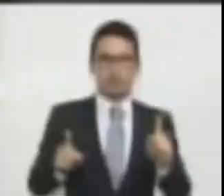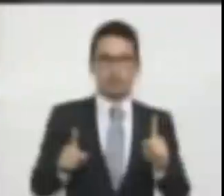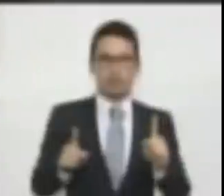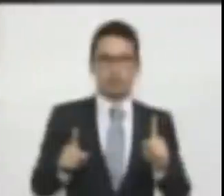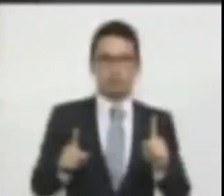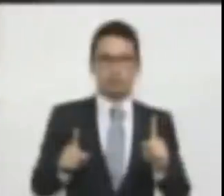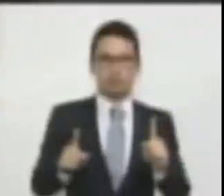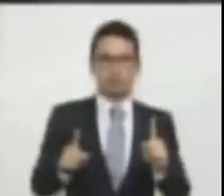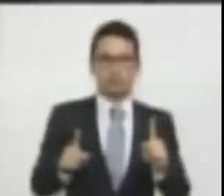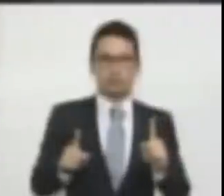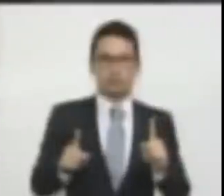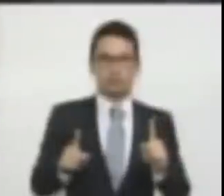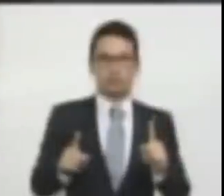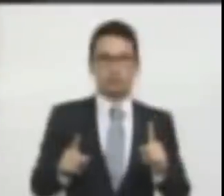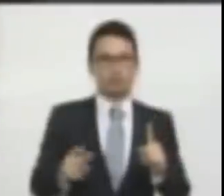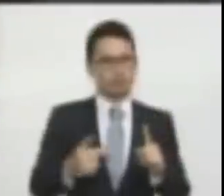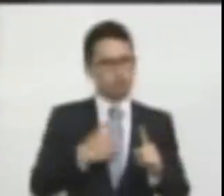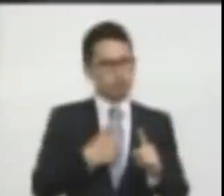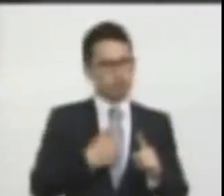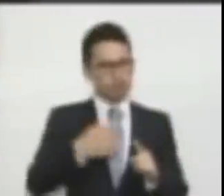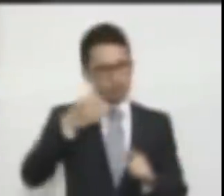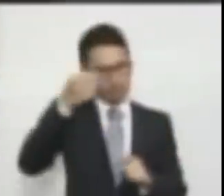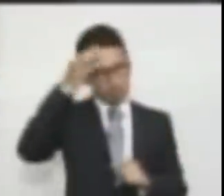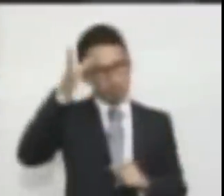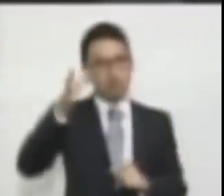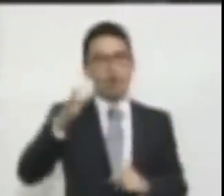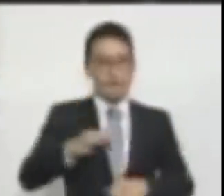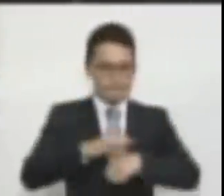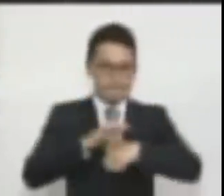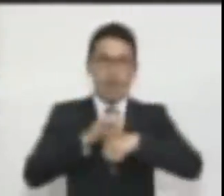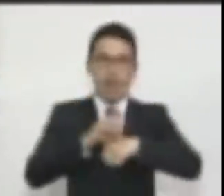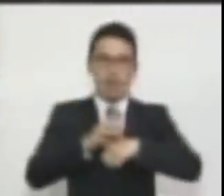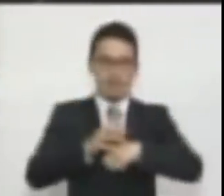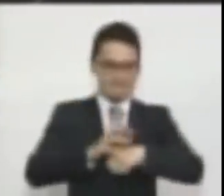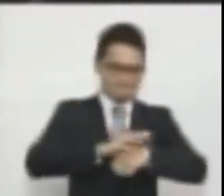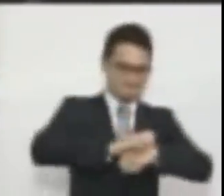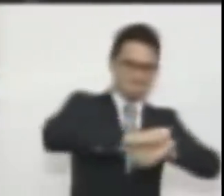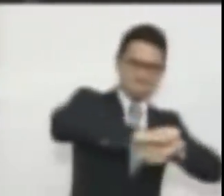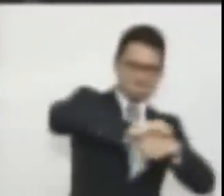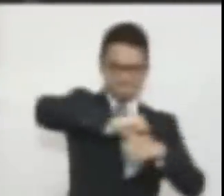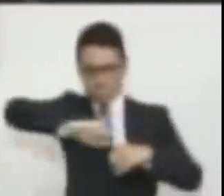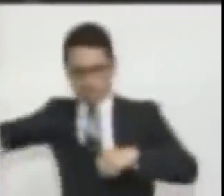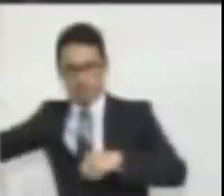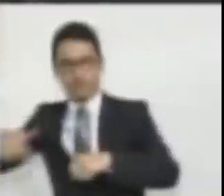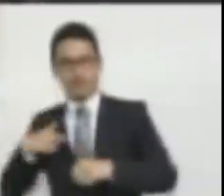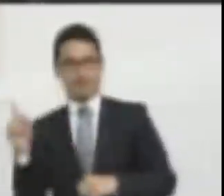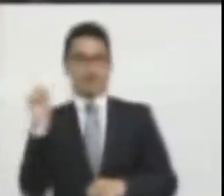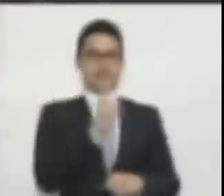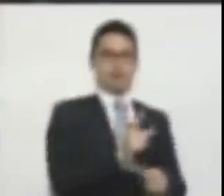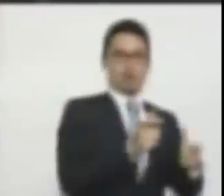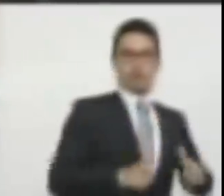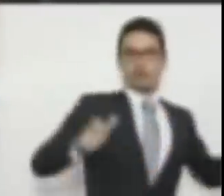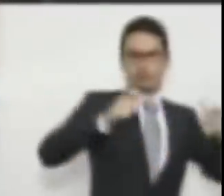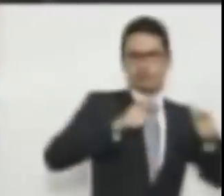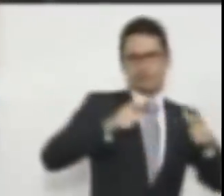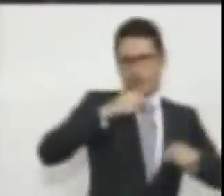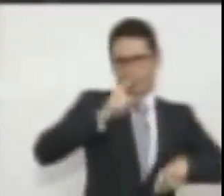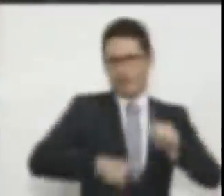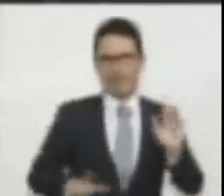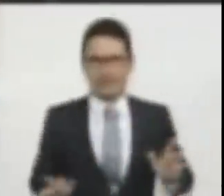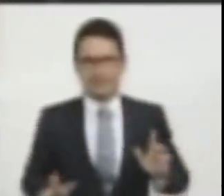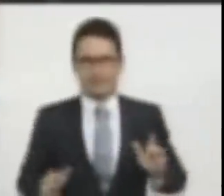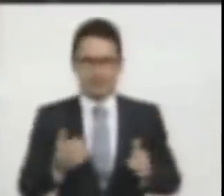a ustedes si uno puede quitarse la piel para venir al Congreso. Yo soy católico.